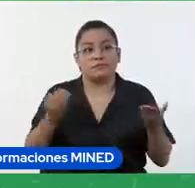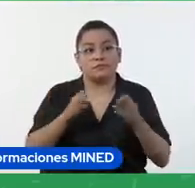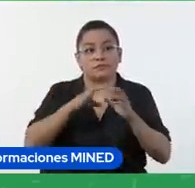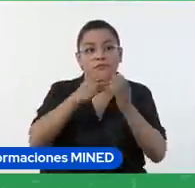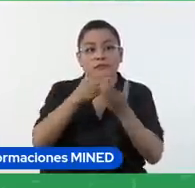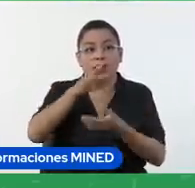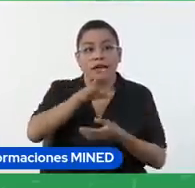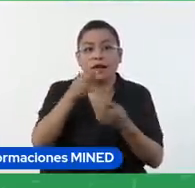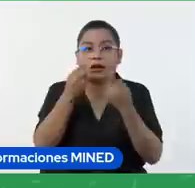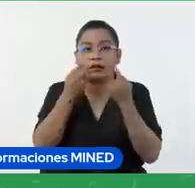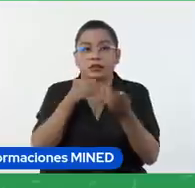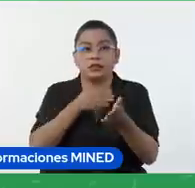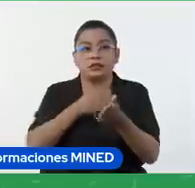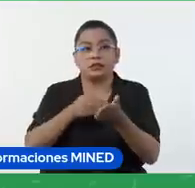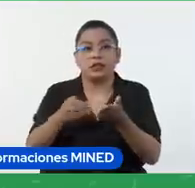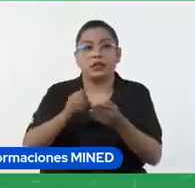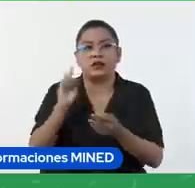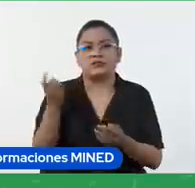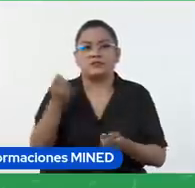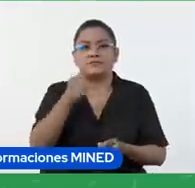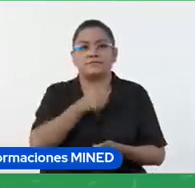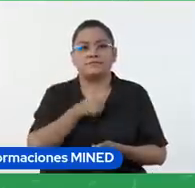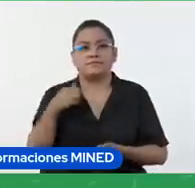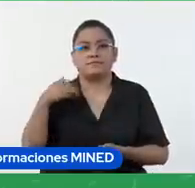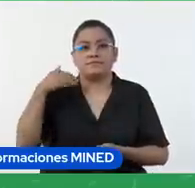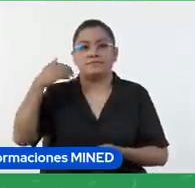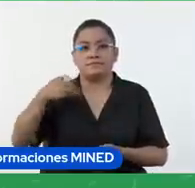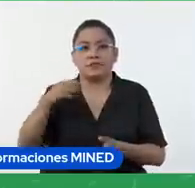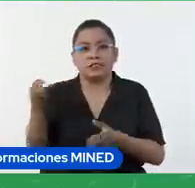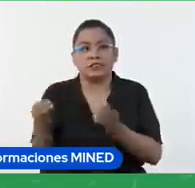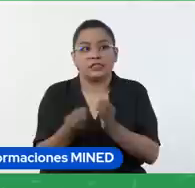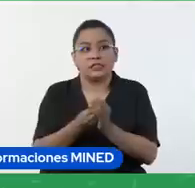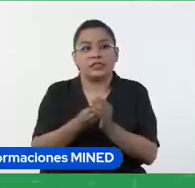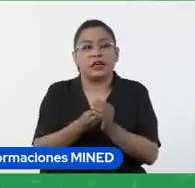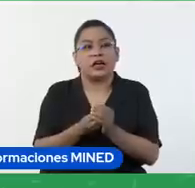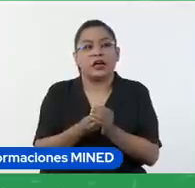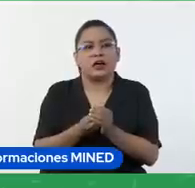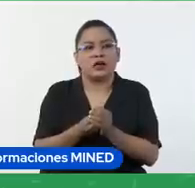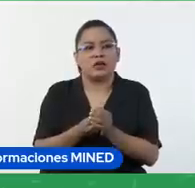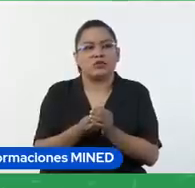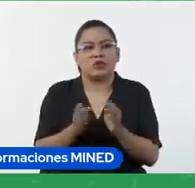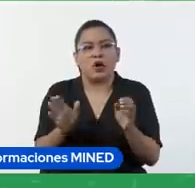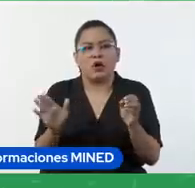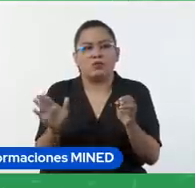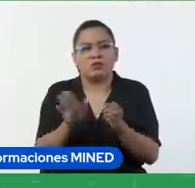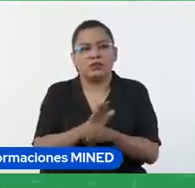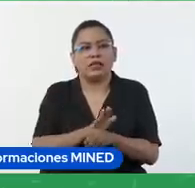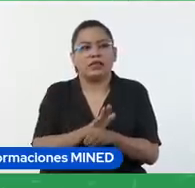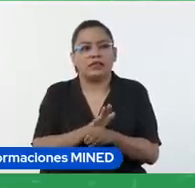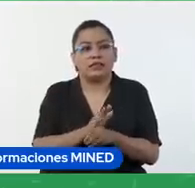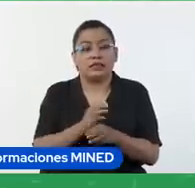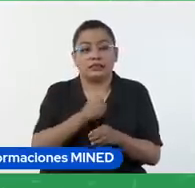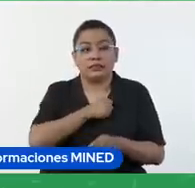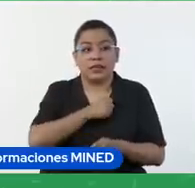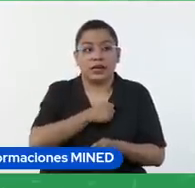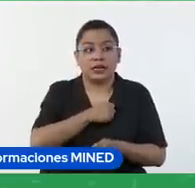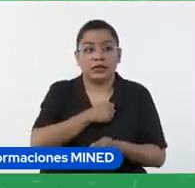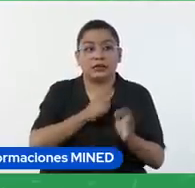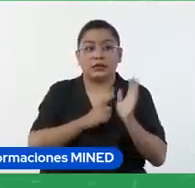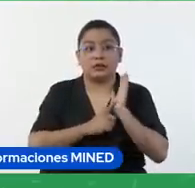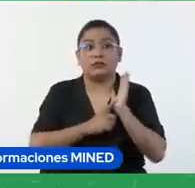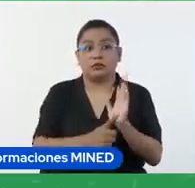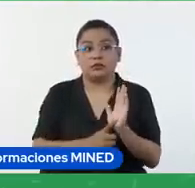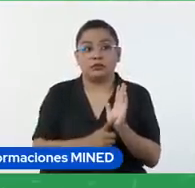iniciando con la primera tarea del año y añadiendo cada una de las siguientes con su respectiva evidencia